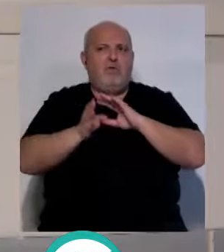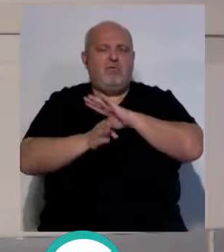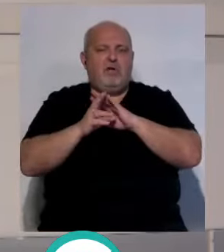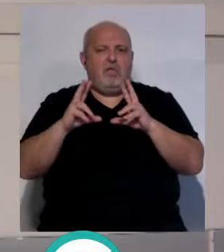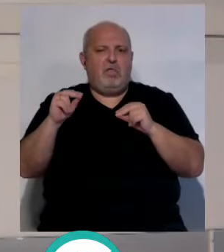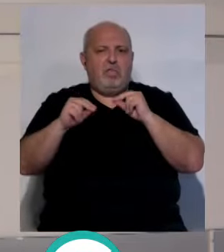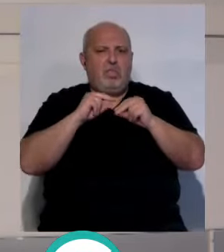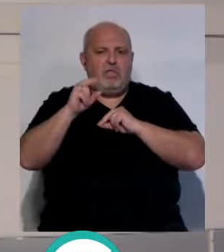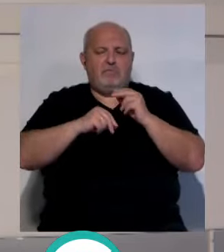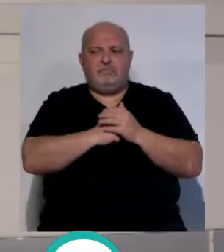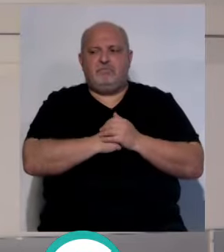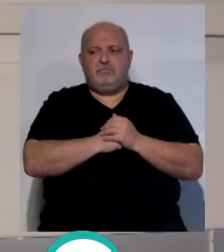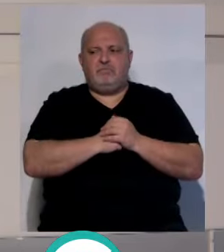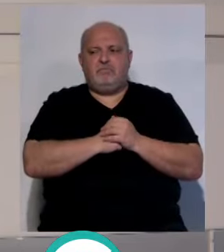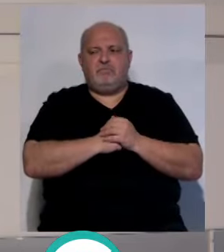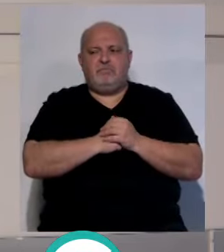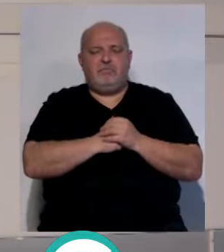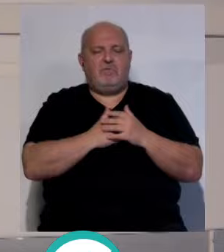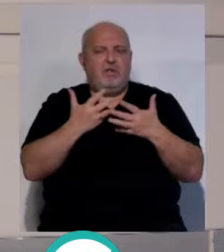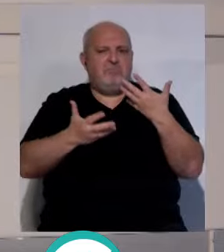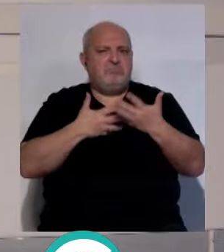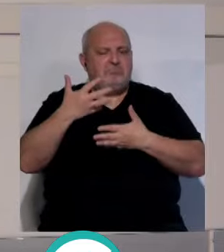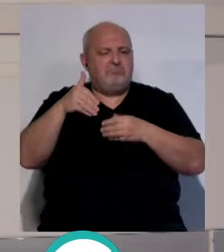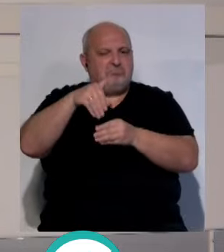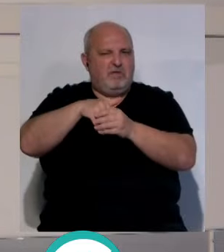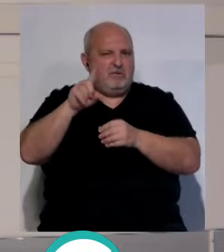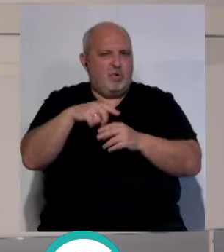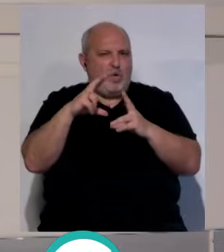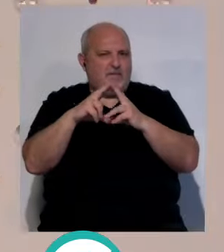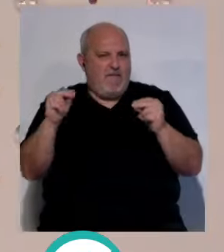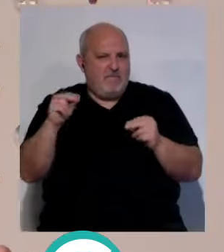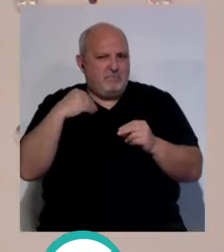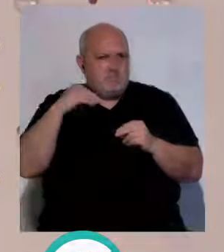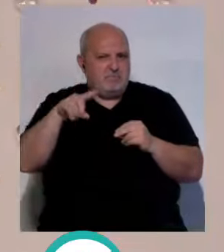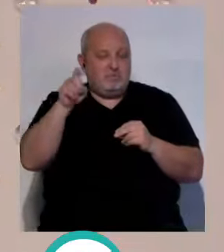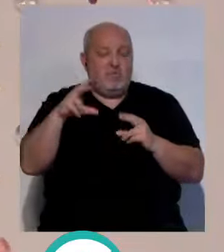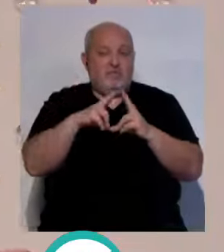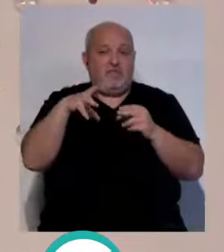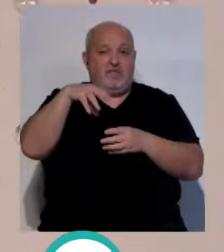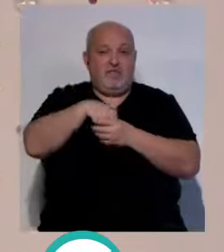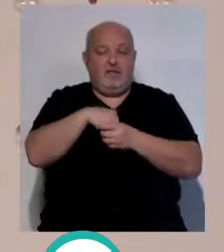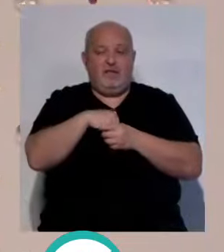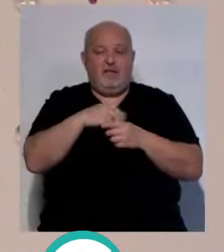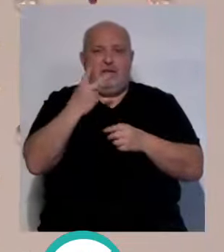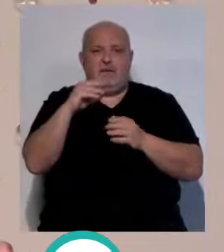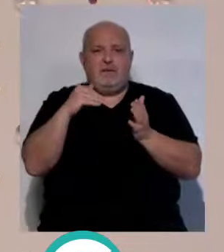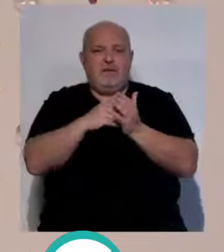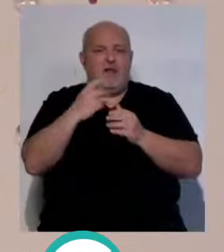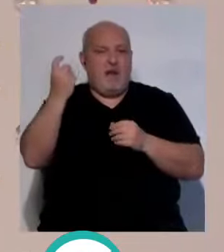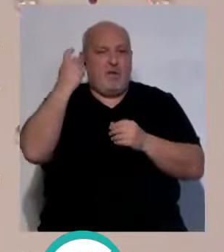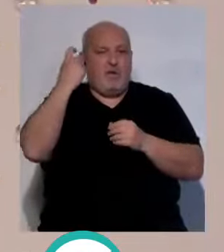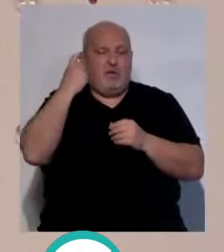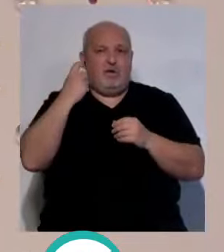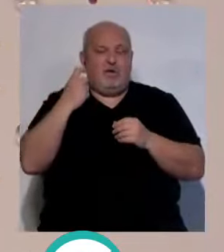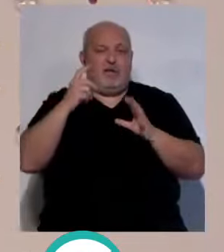conversación? ¿Hay discusiones, como siempre? Yo creo que en todos lados hay. En todos lados hay, pero una universidad con 20.000 alumnos donde